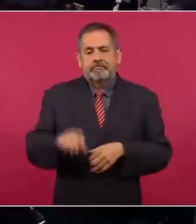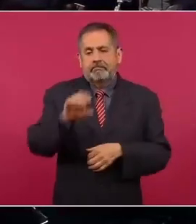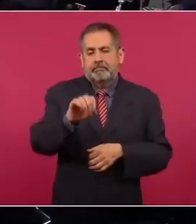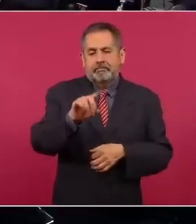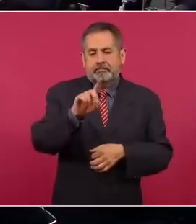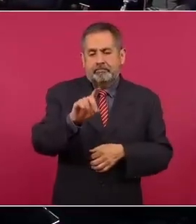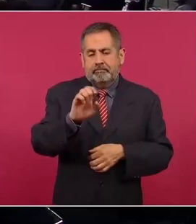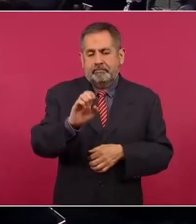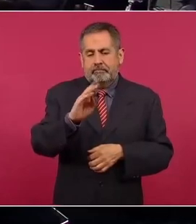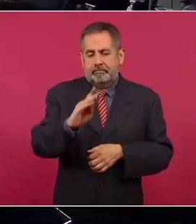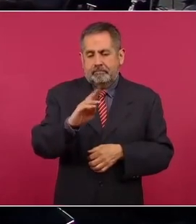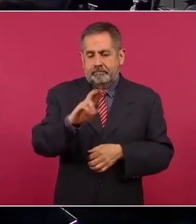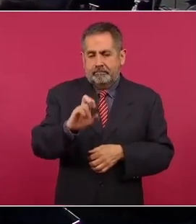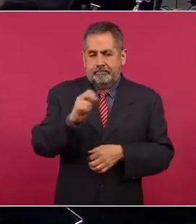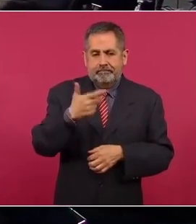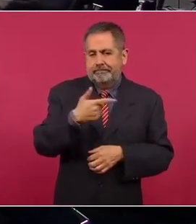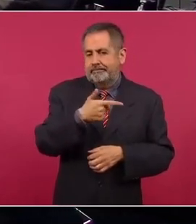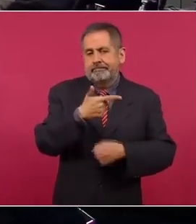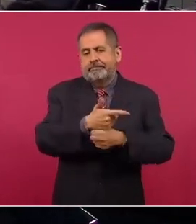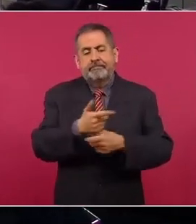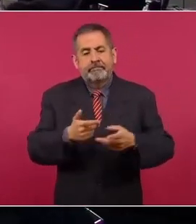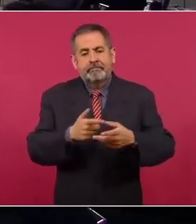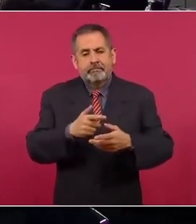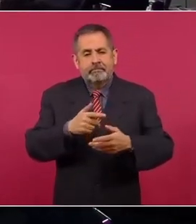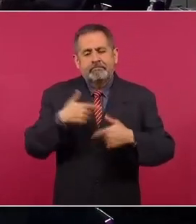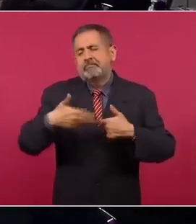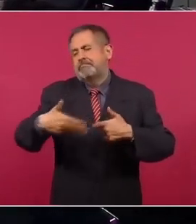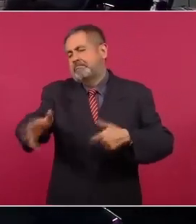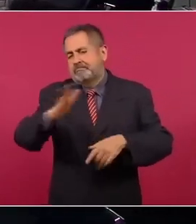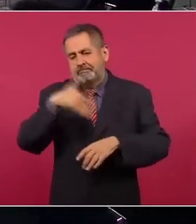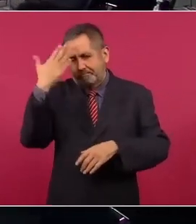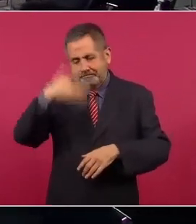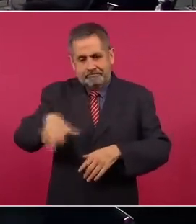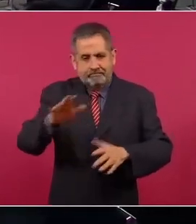ya todo lo que sabemos.